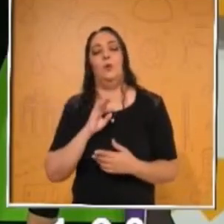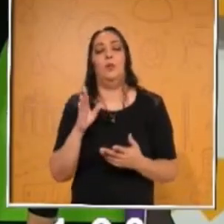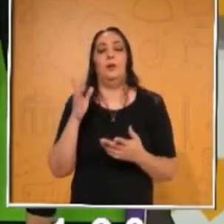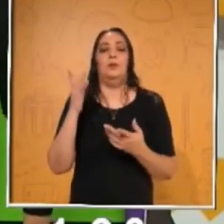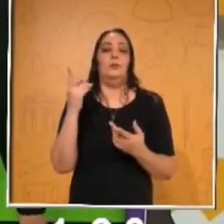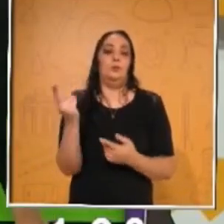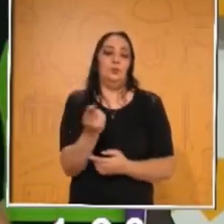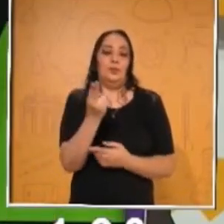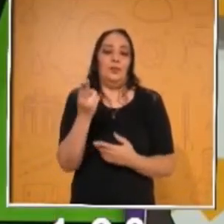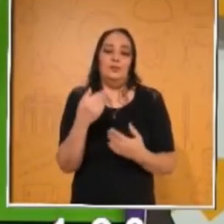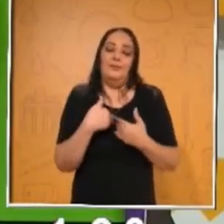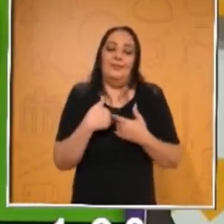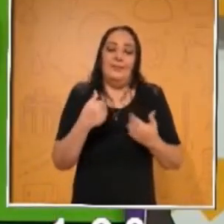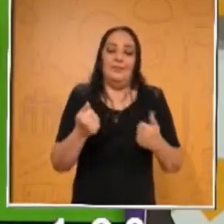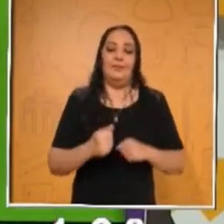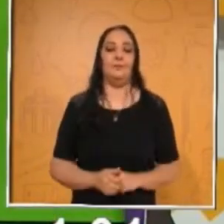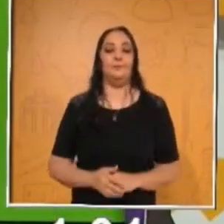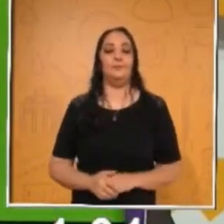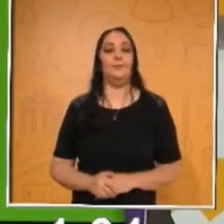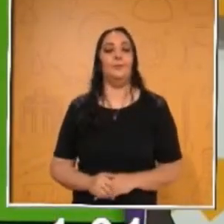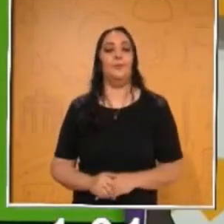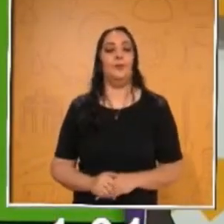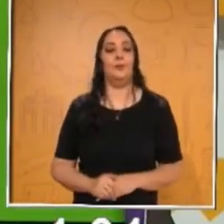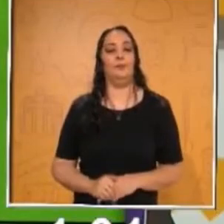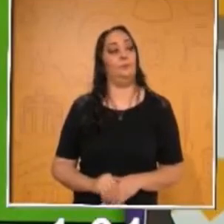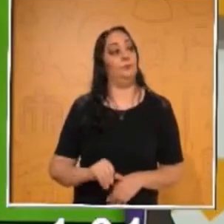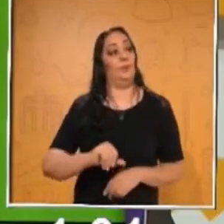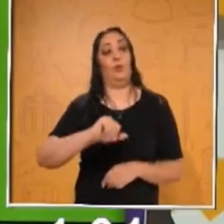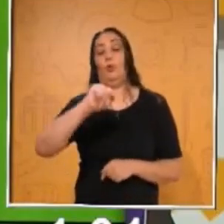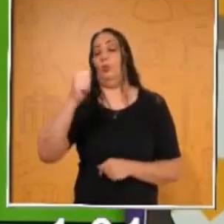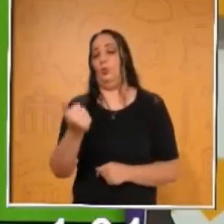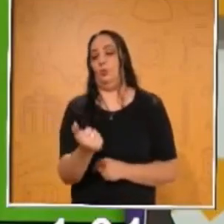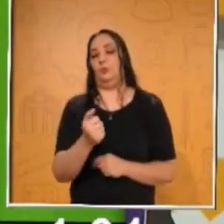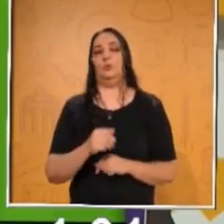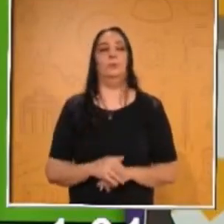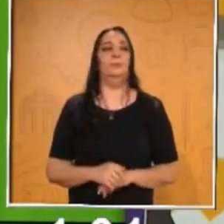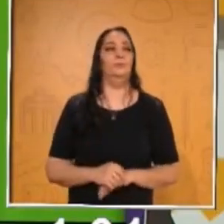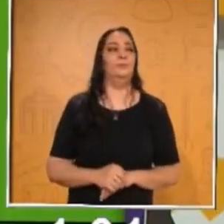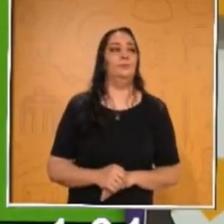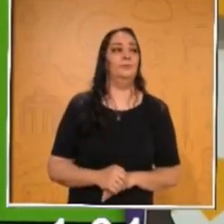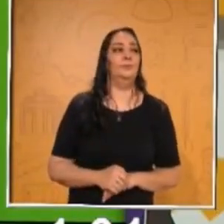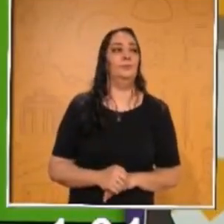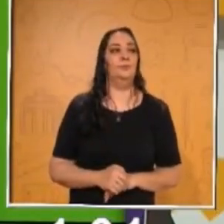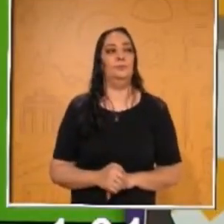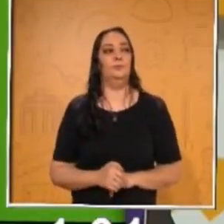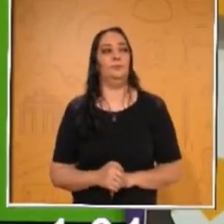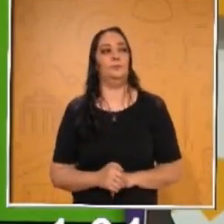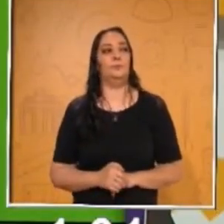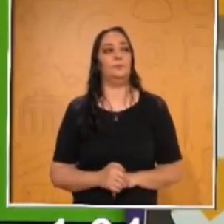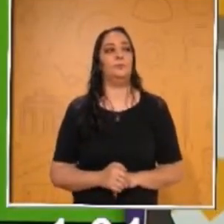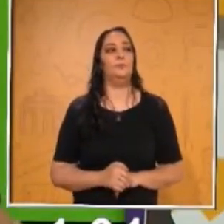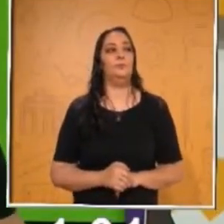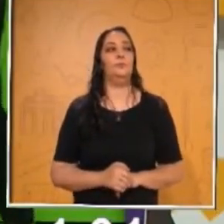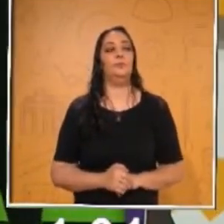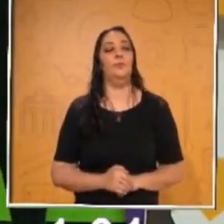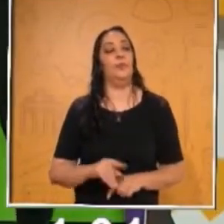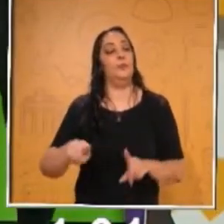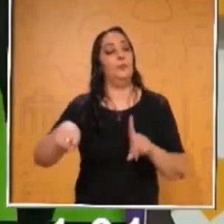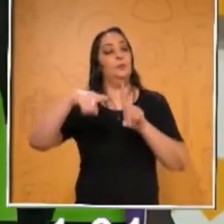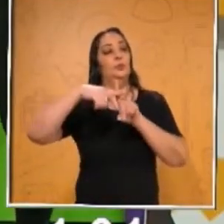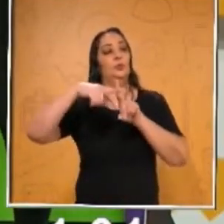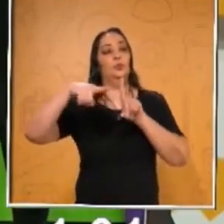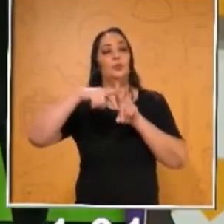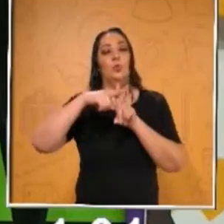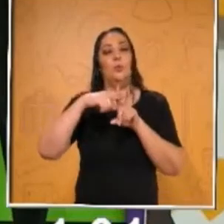más fácil para ustedes. ¿Ok? Muy Ahora el siguiente. Ahora vamos a pasar a las sumas y